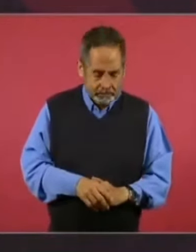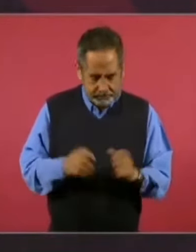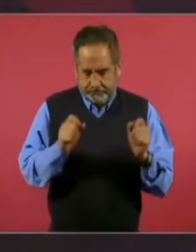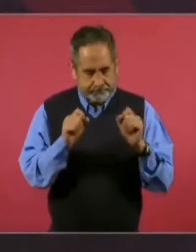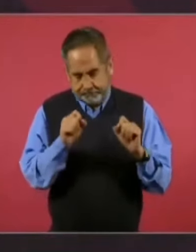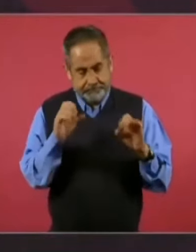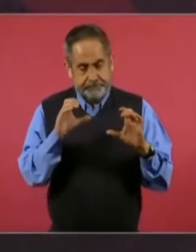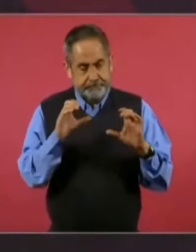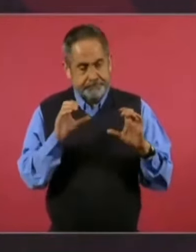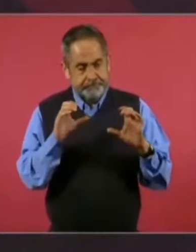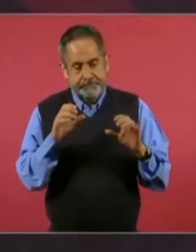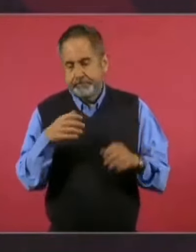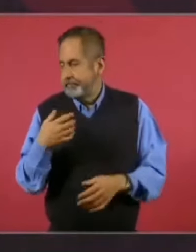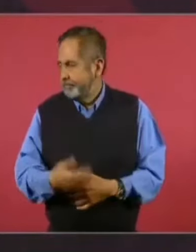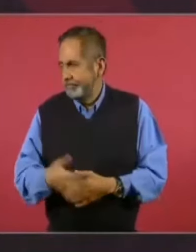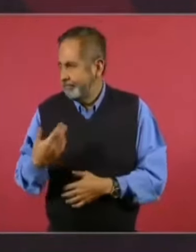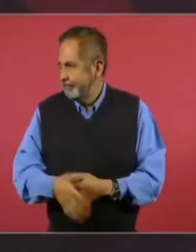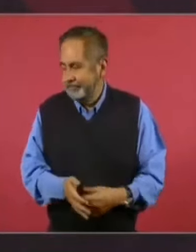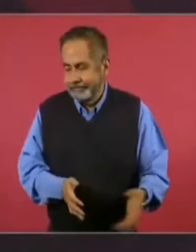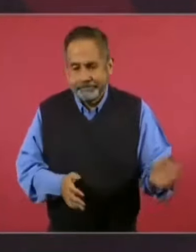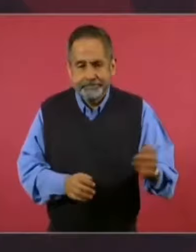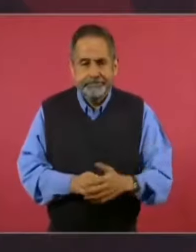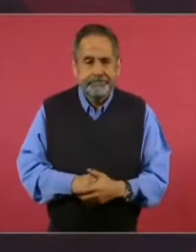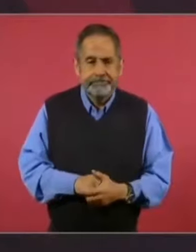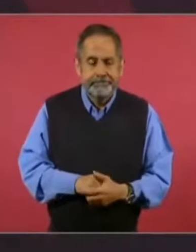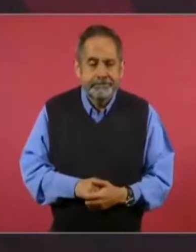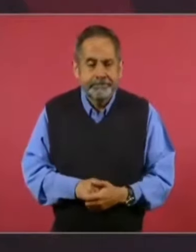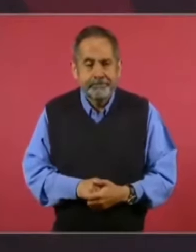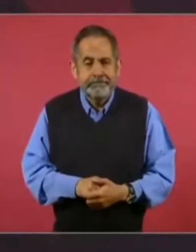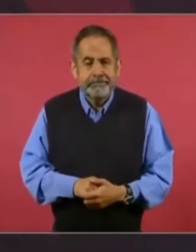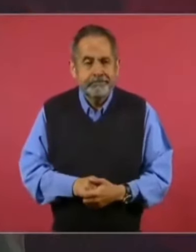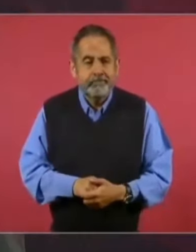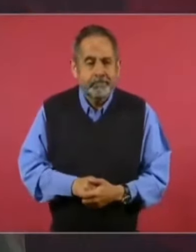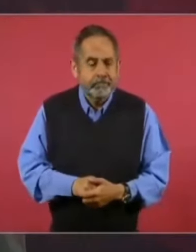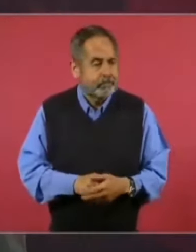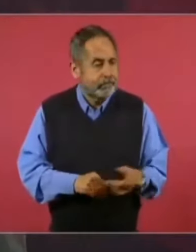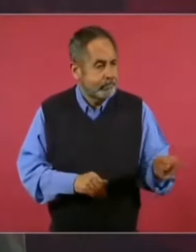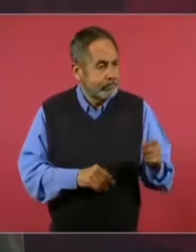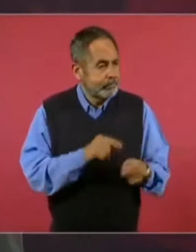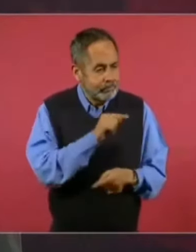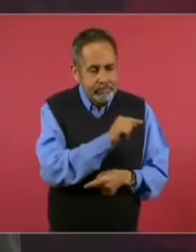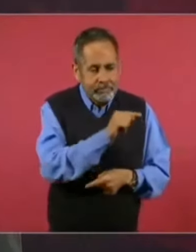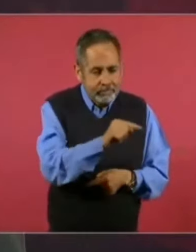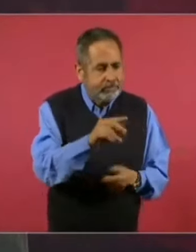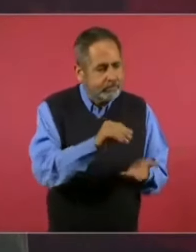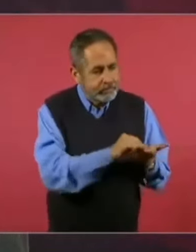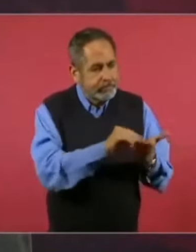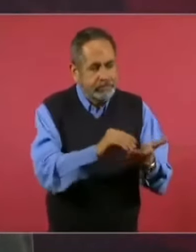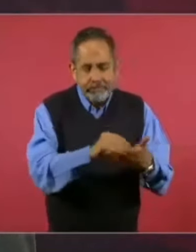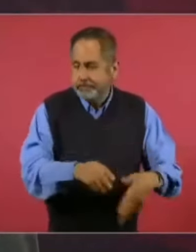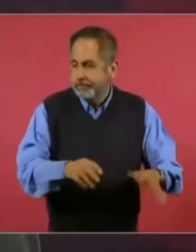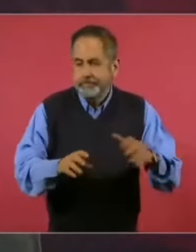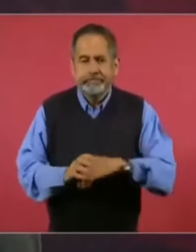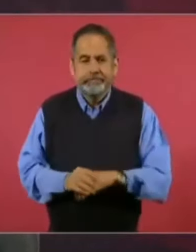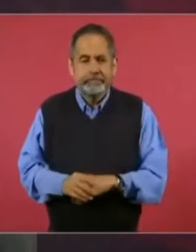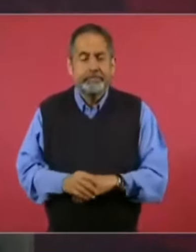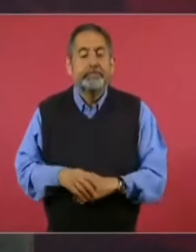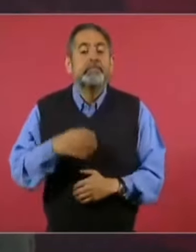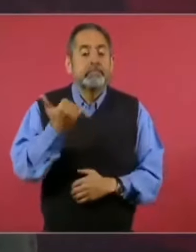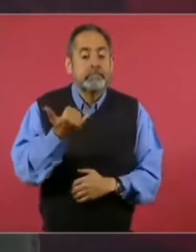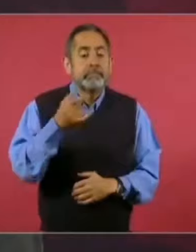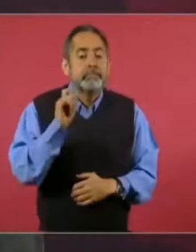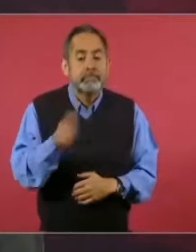el que esto suceda. Y es un fenómeno